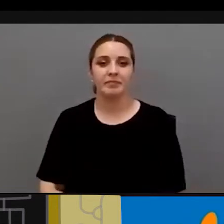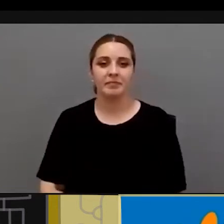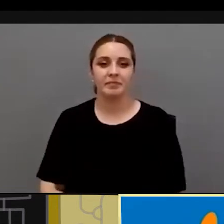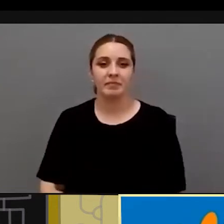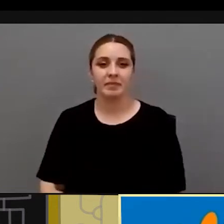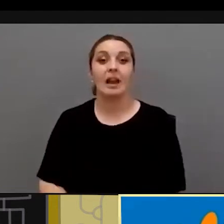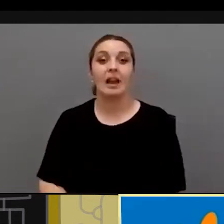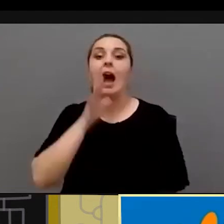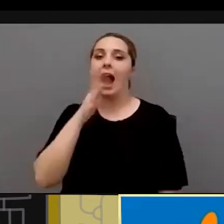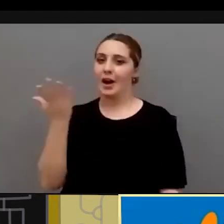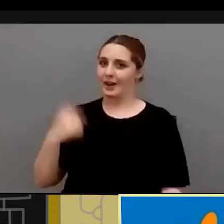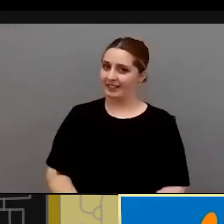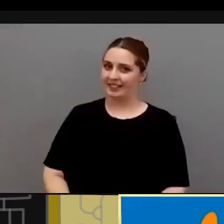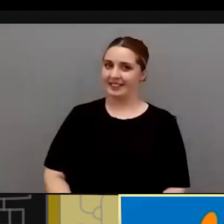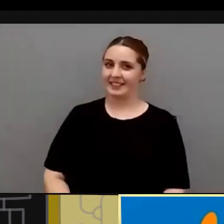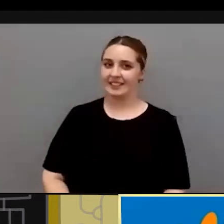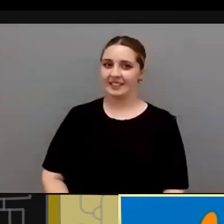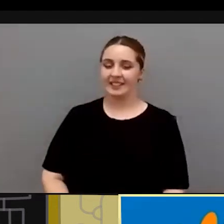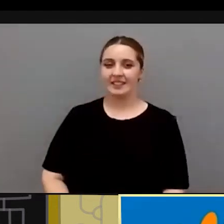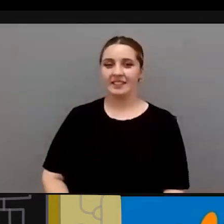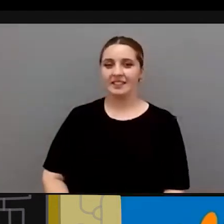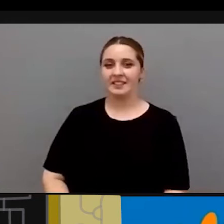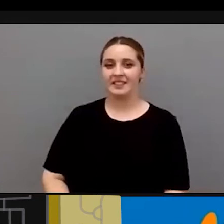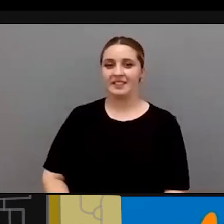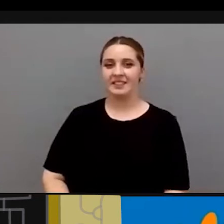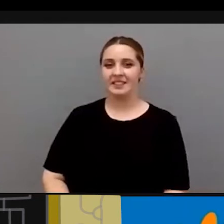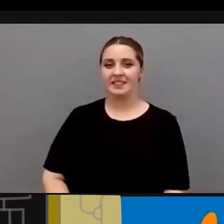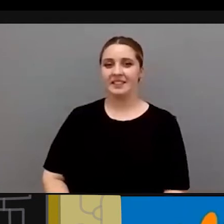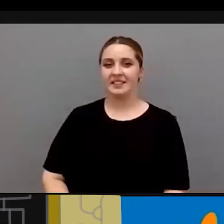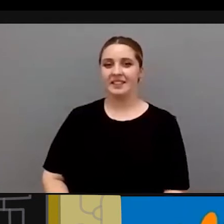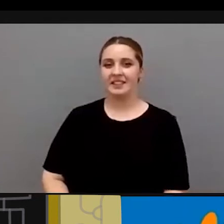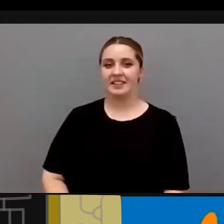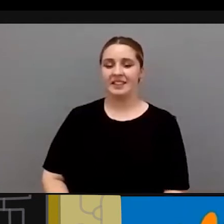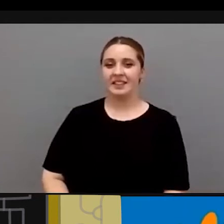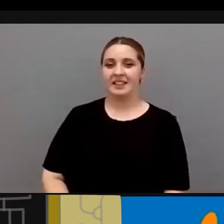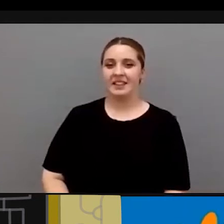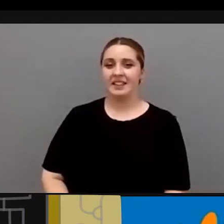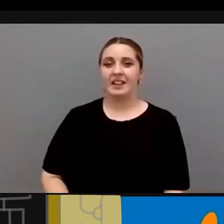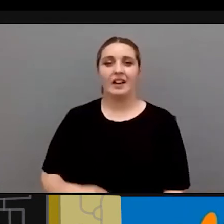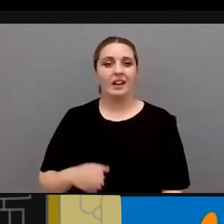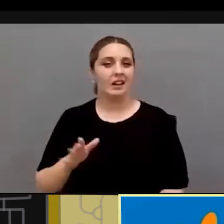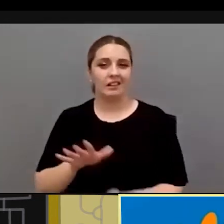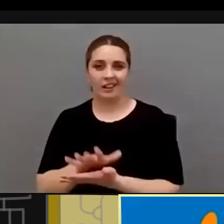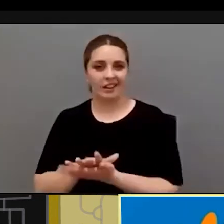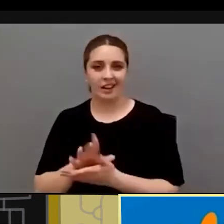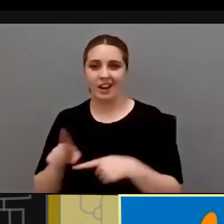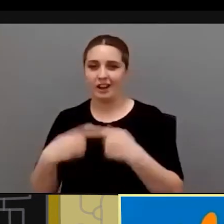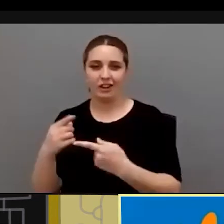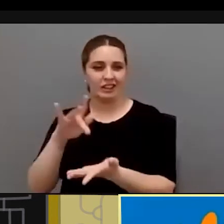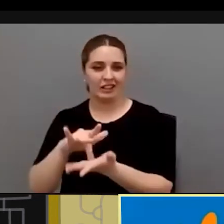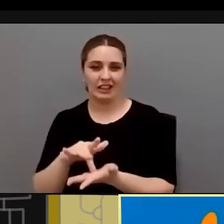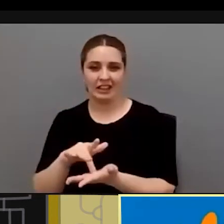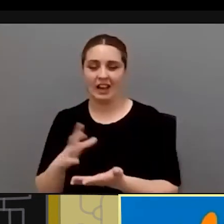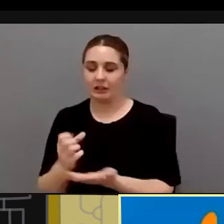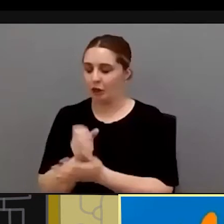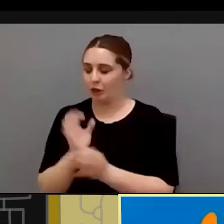Ahora Ahora Se me ha Esto nos pasa una pantalla adelante Escucha nos pasa una hora y a todos